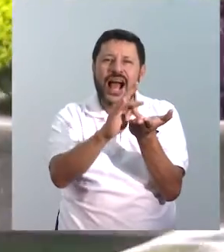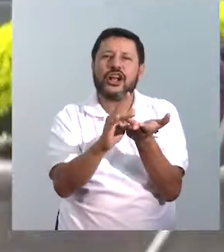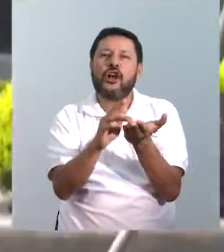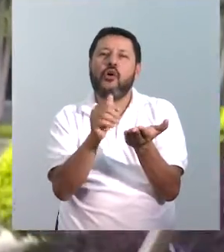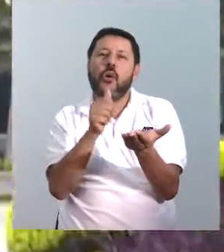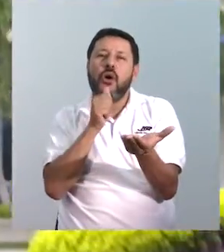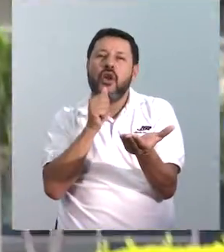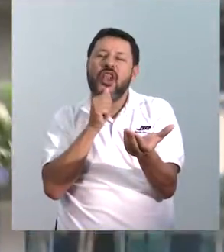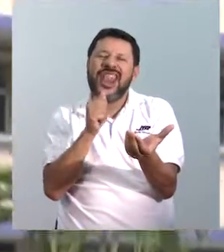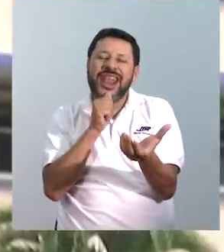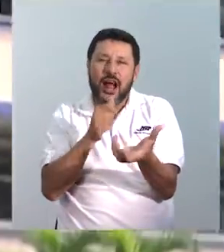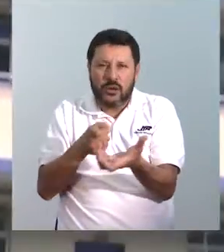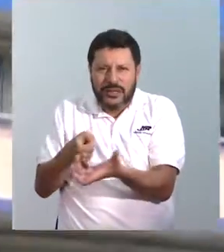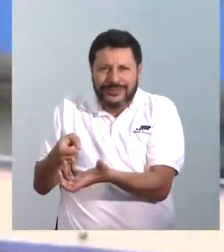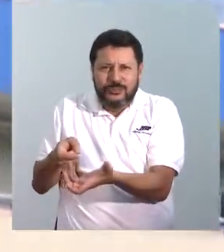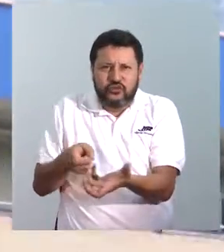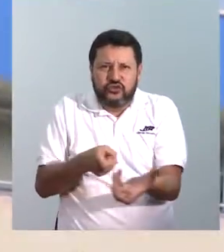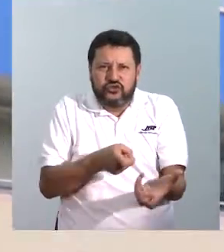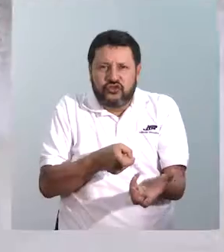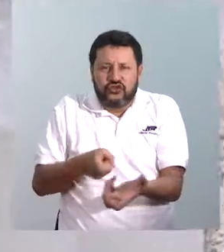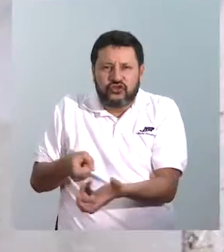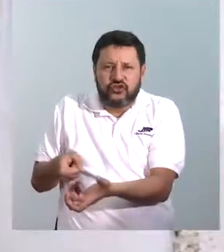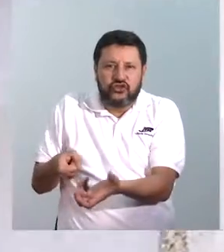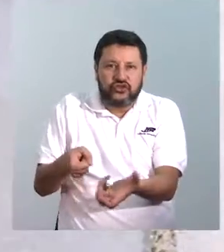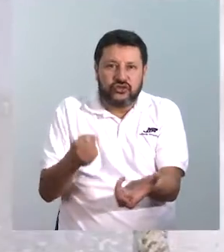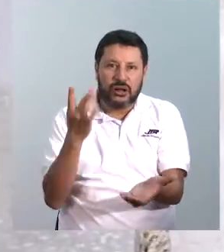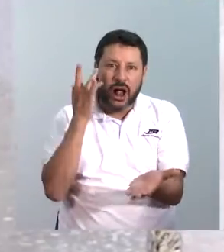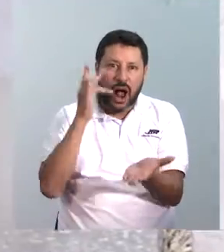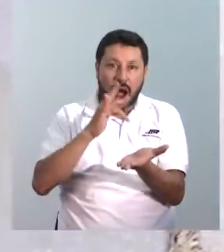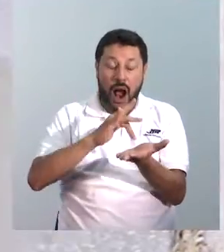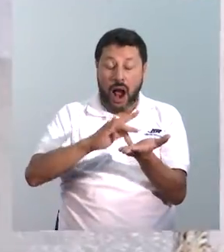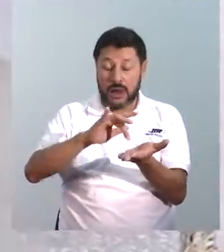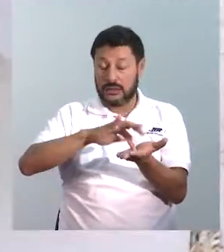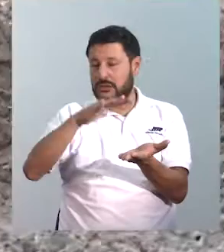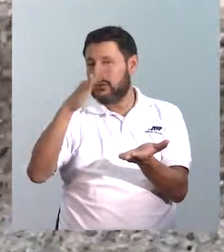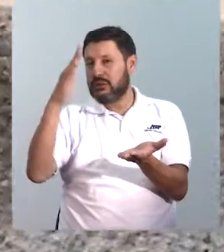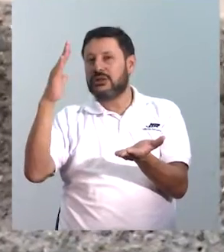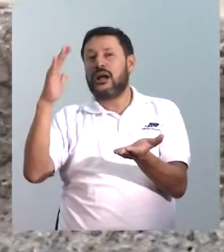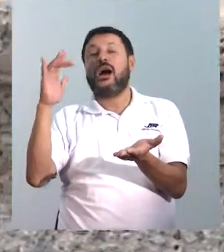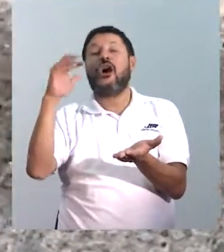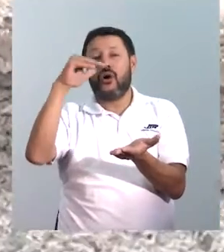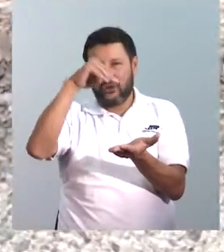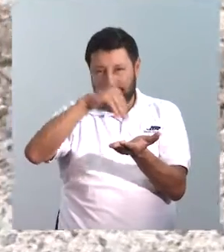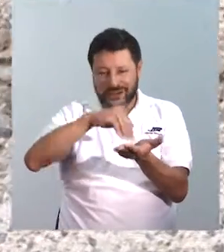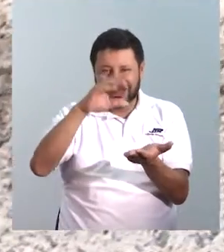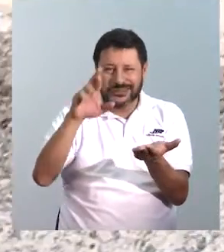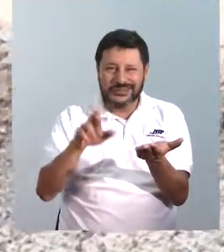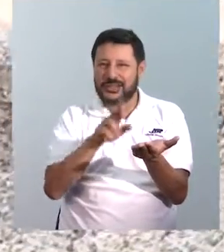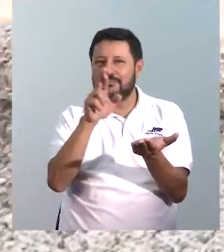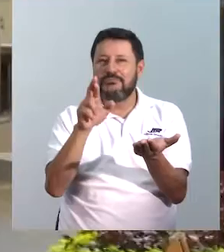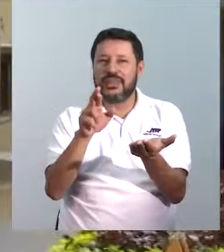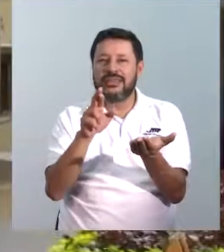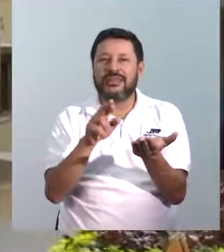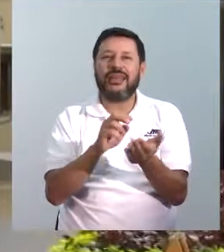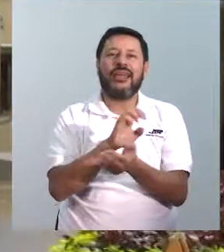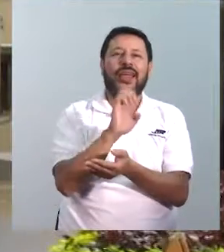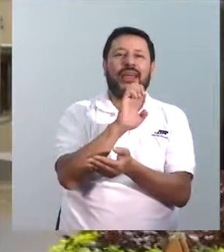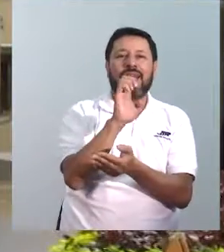hidrolavadora para ir dejando todos los pisos en un estado. Hacemos otra vez todo lo que es